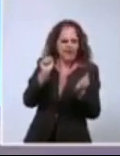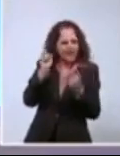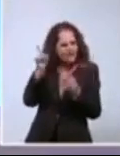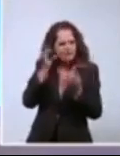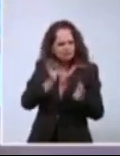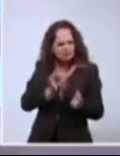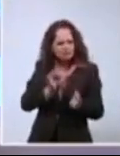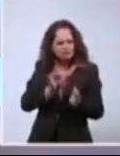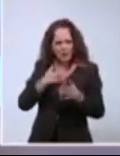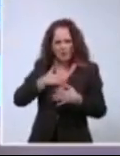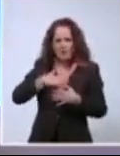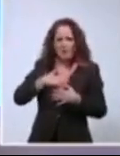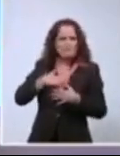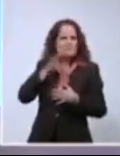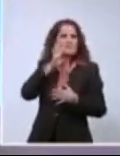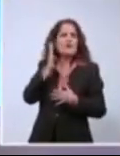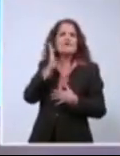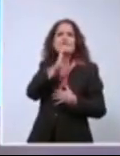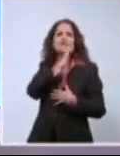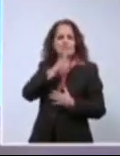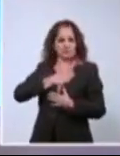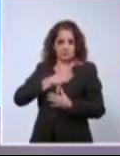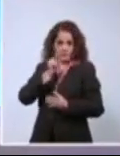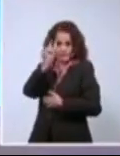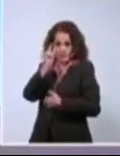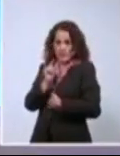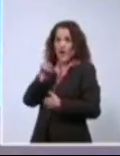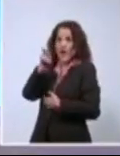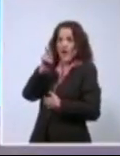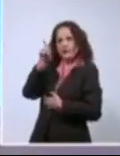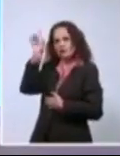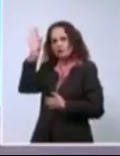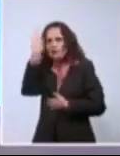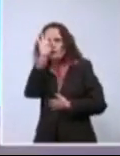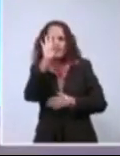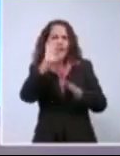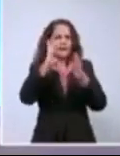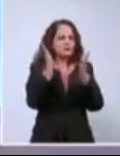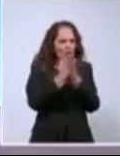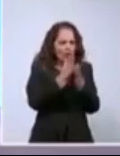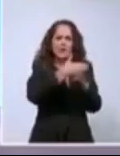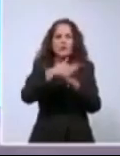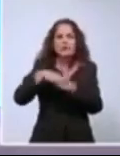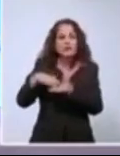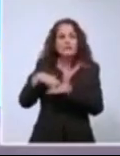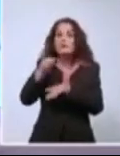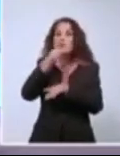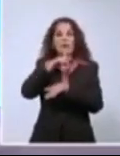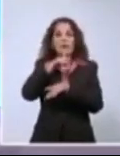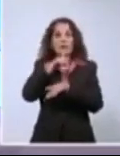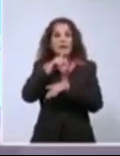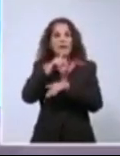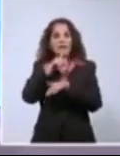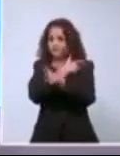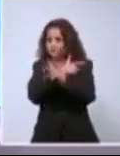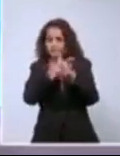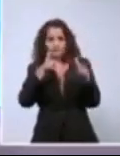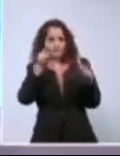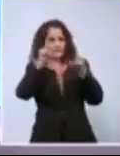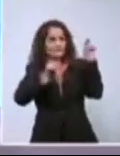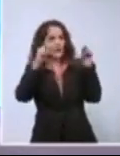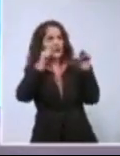personal que es su página de Facebook, su página de Twitter, de otra red, pero con alcance para todos, alcance casi infinito,